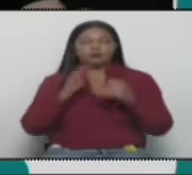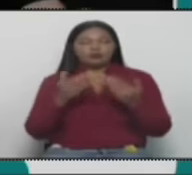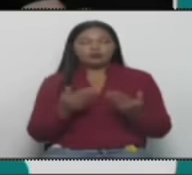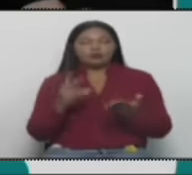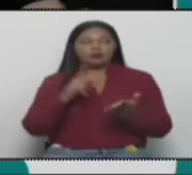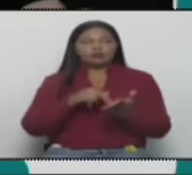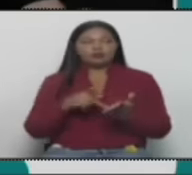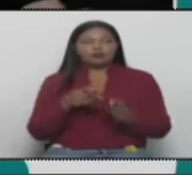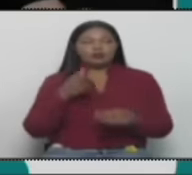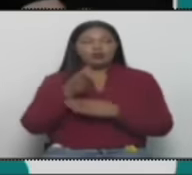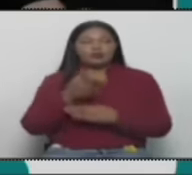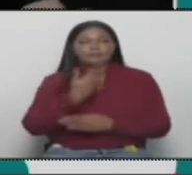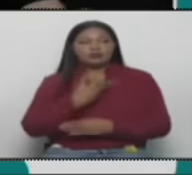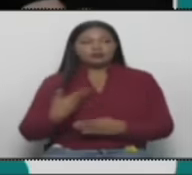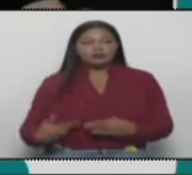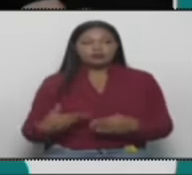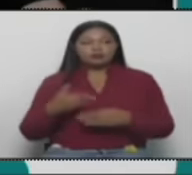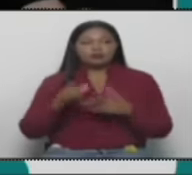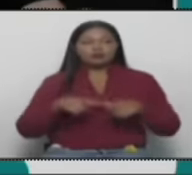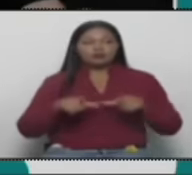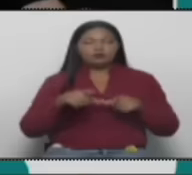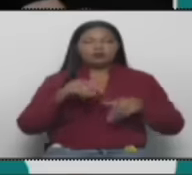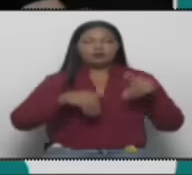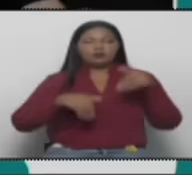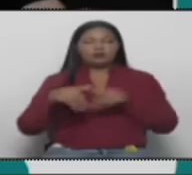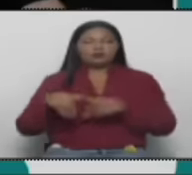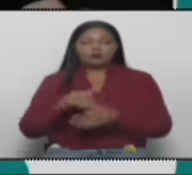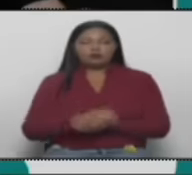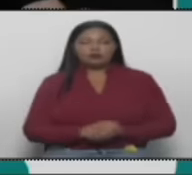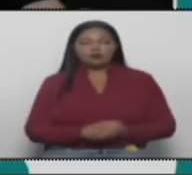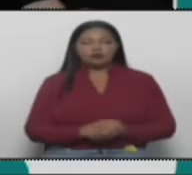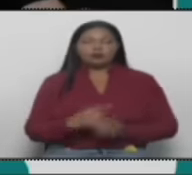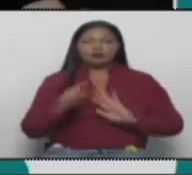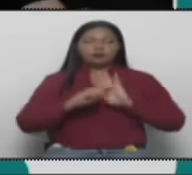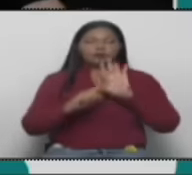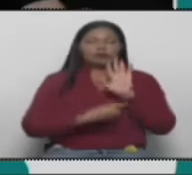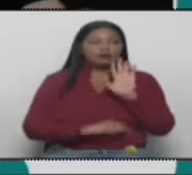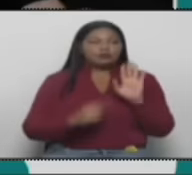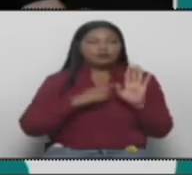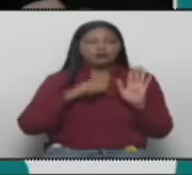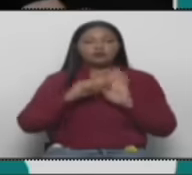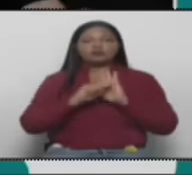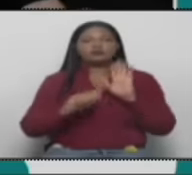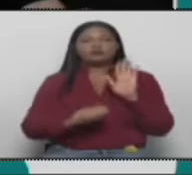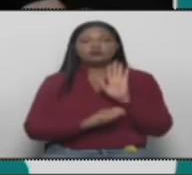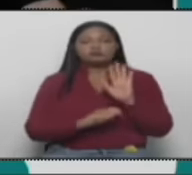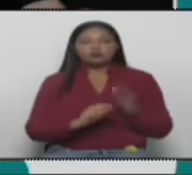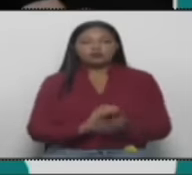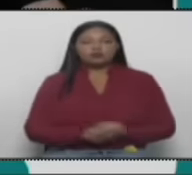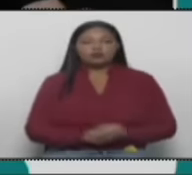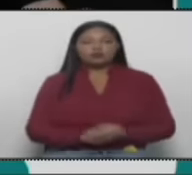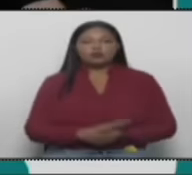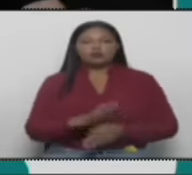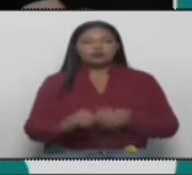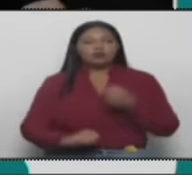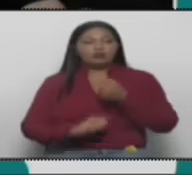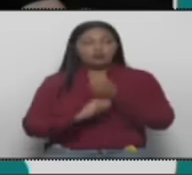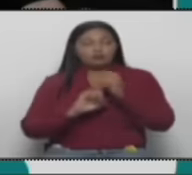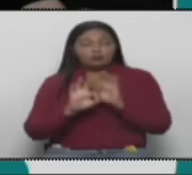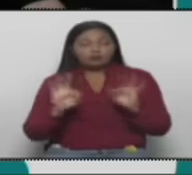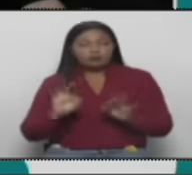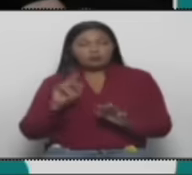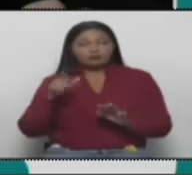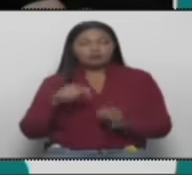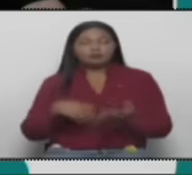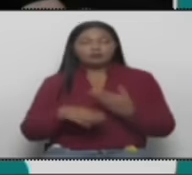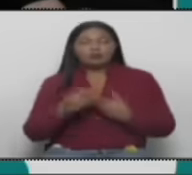acude a la sala electoral en el marco de la Constitución y con fundamento en ella, para